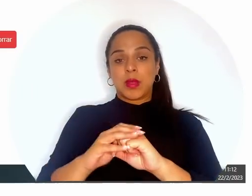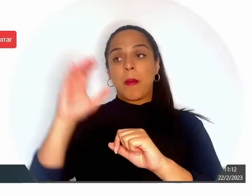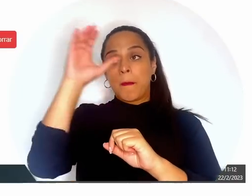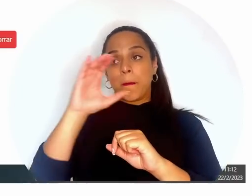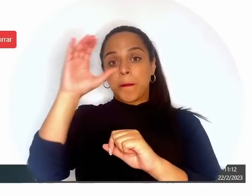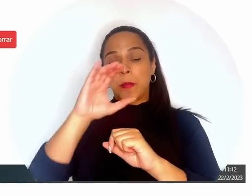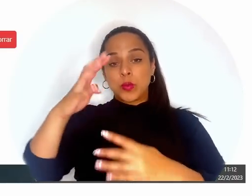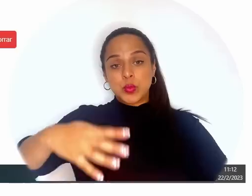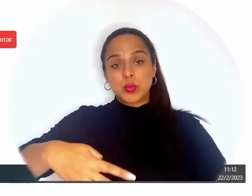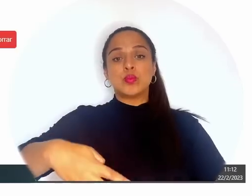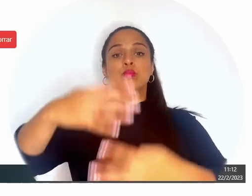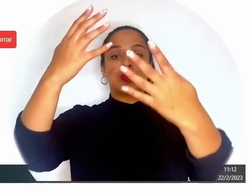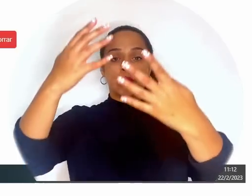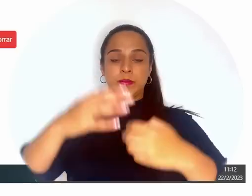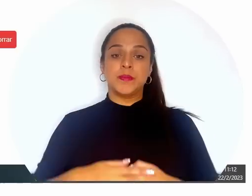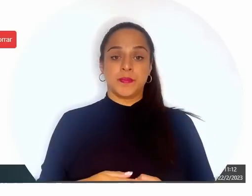selecciono el archivo correspondiente,